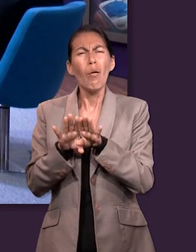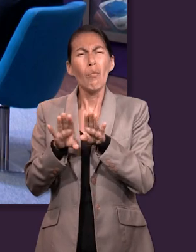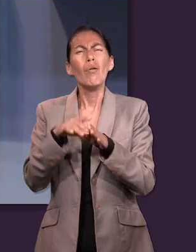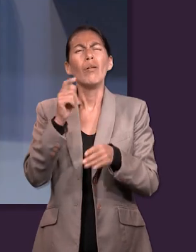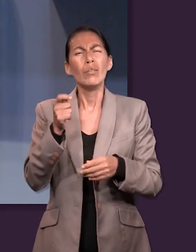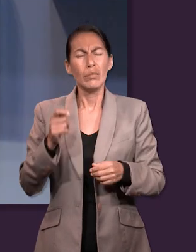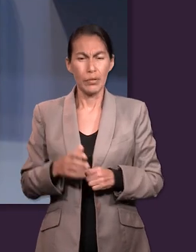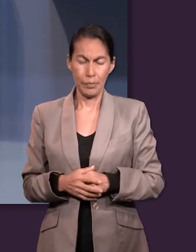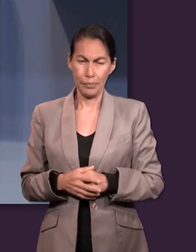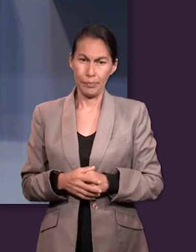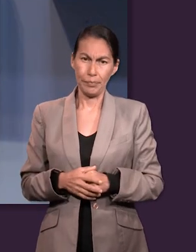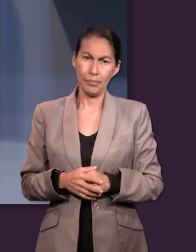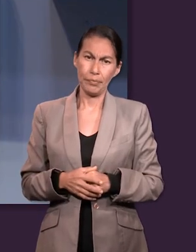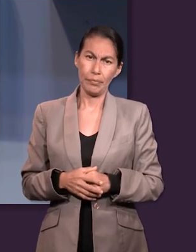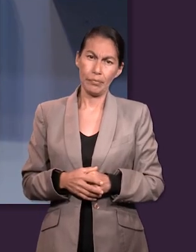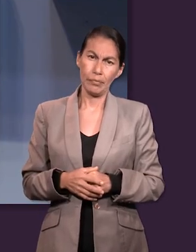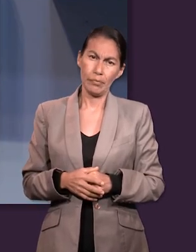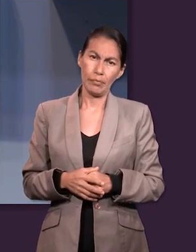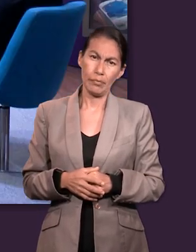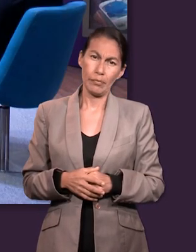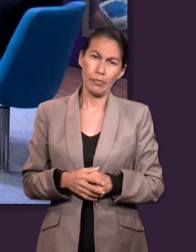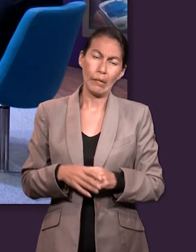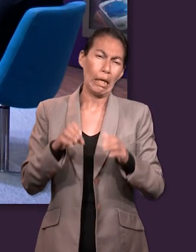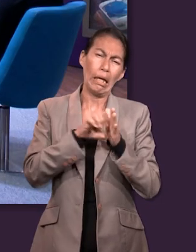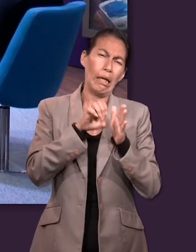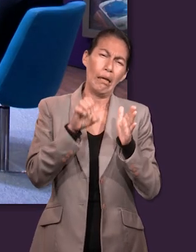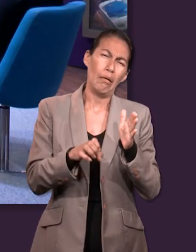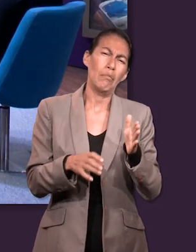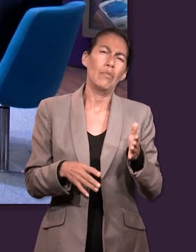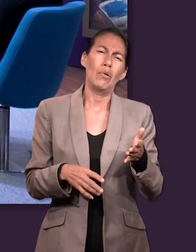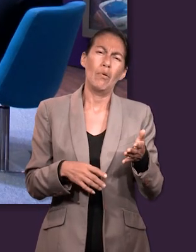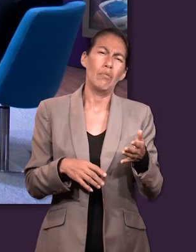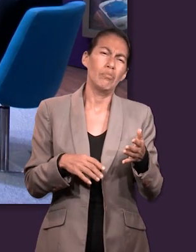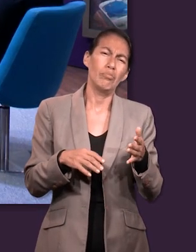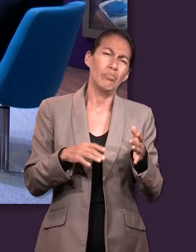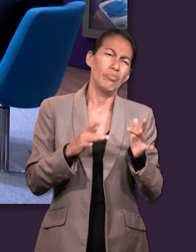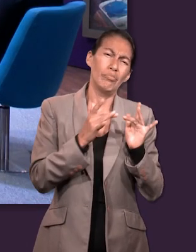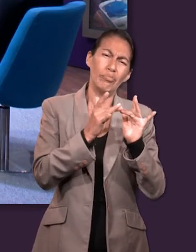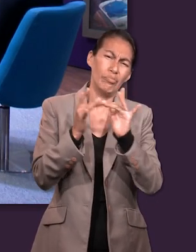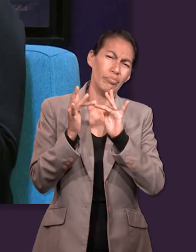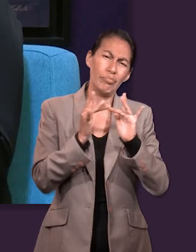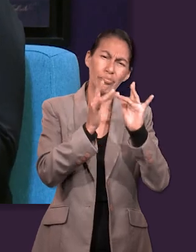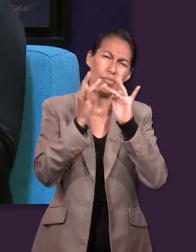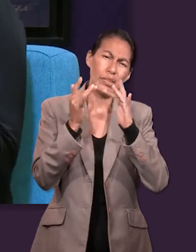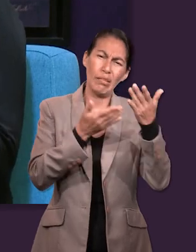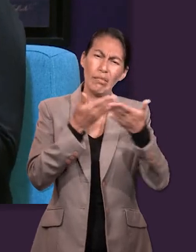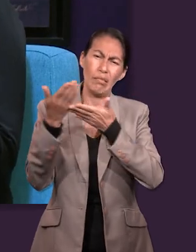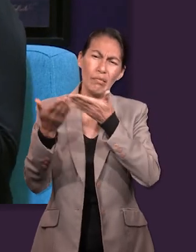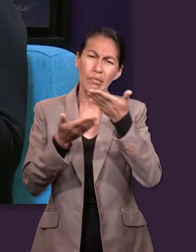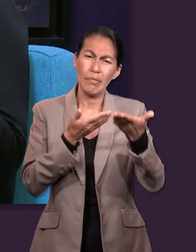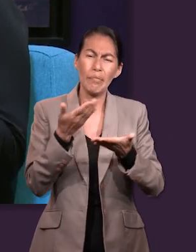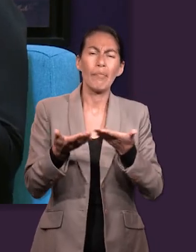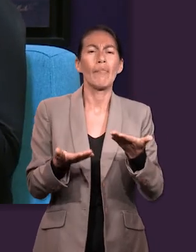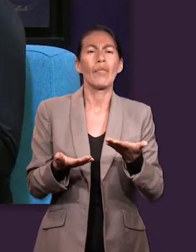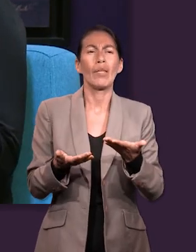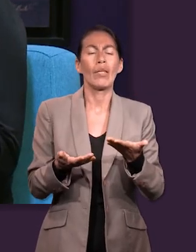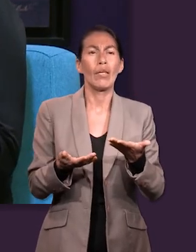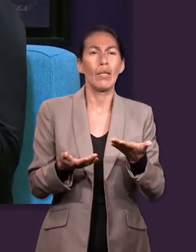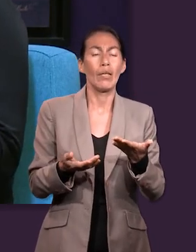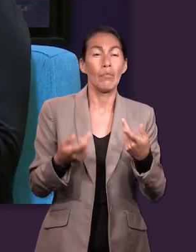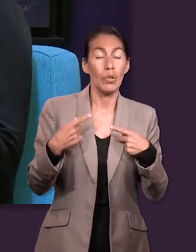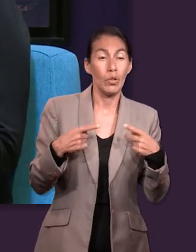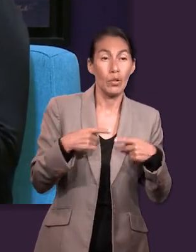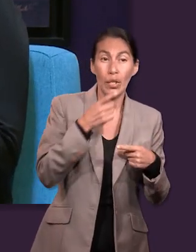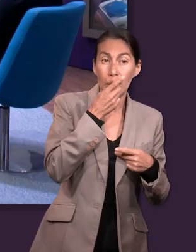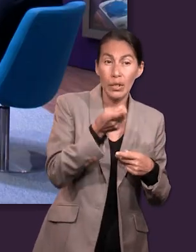es que actualmente, no sé si a ustedes han escuchado, que en redes sociales o en nuestro mundo hay como tendencia a la